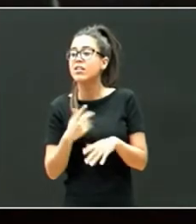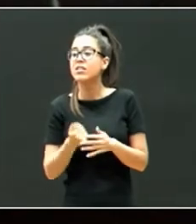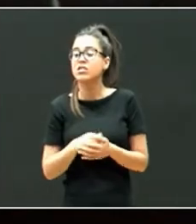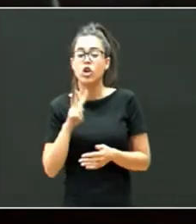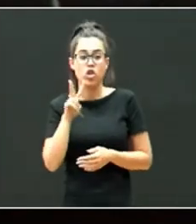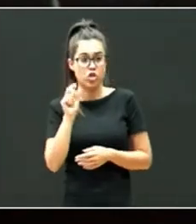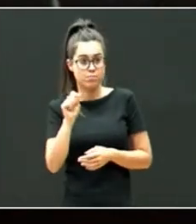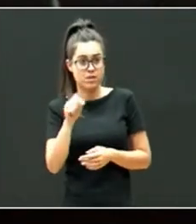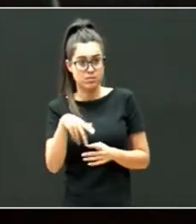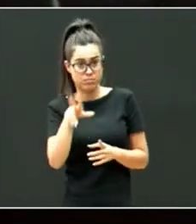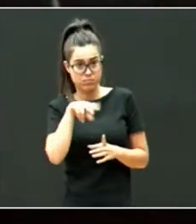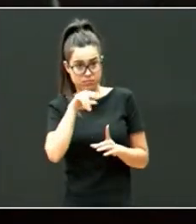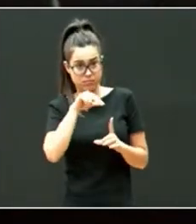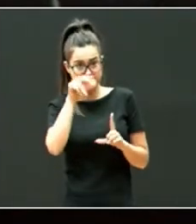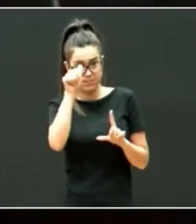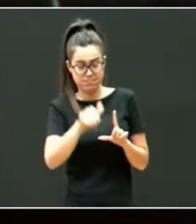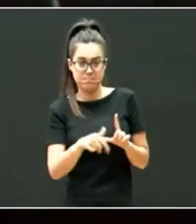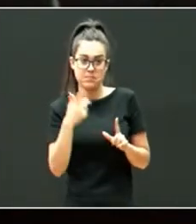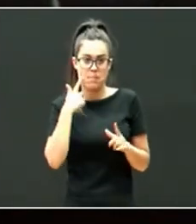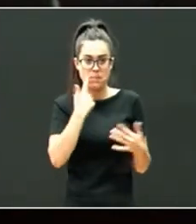¿lo ponemos? venga